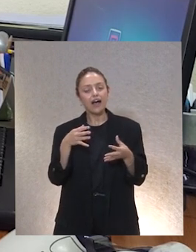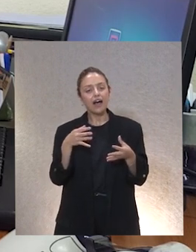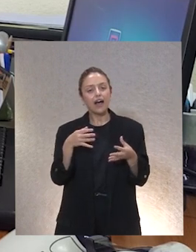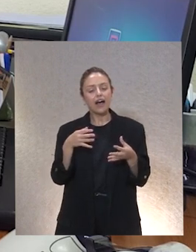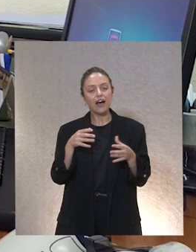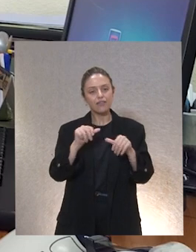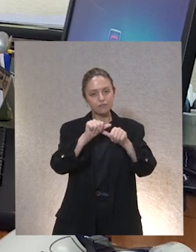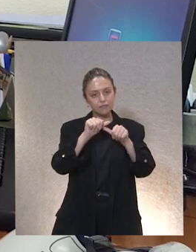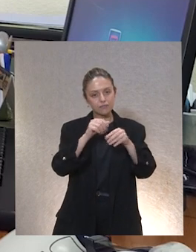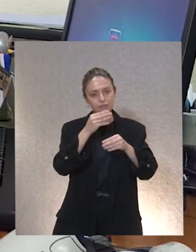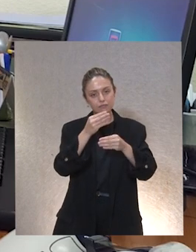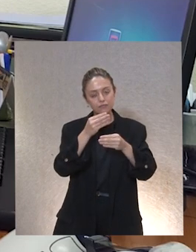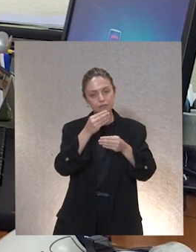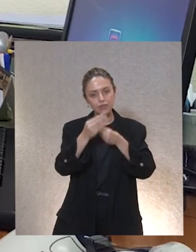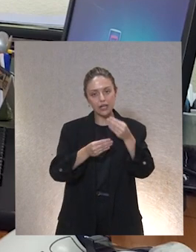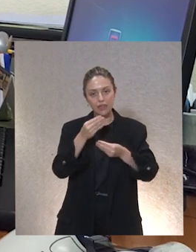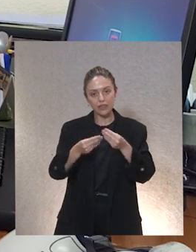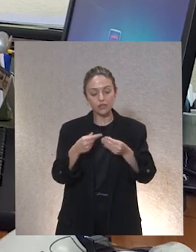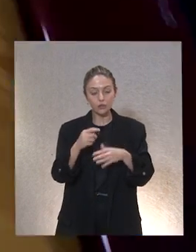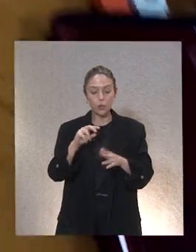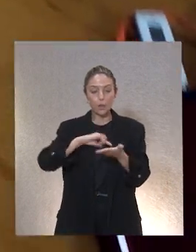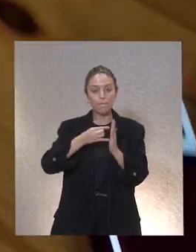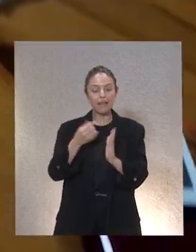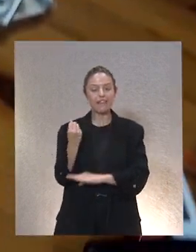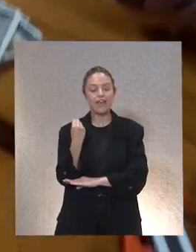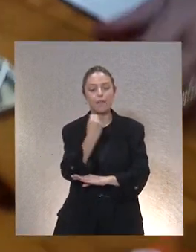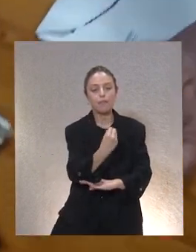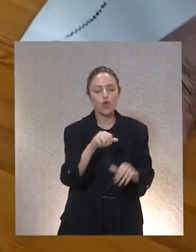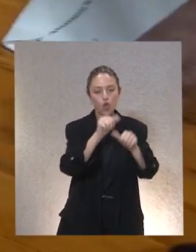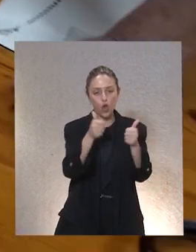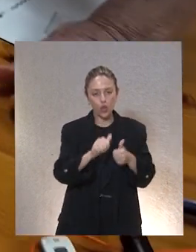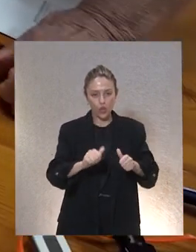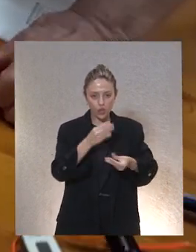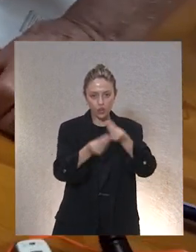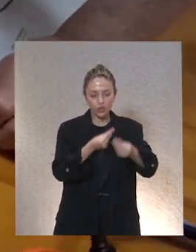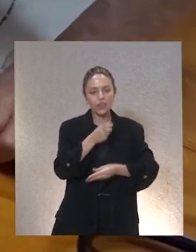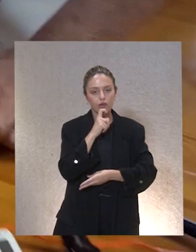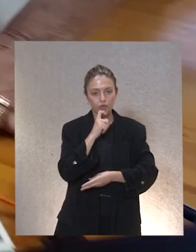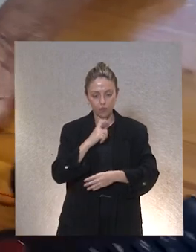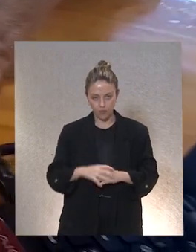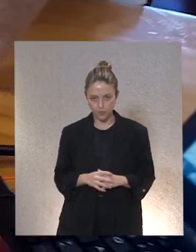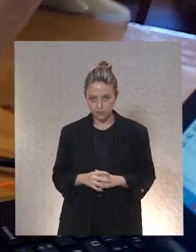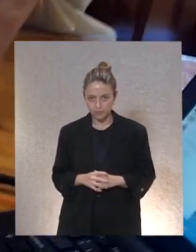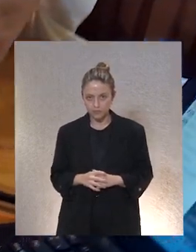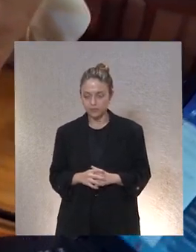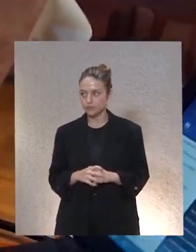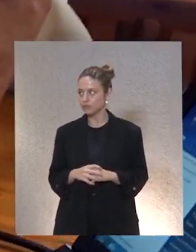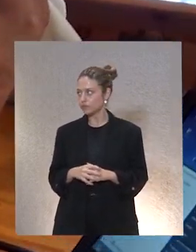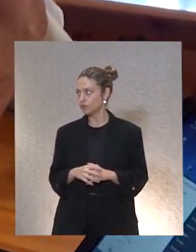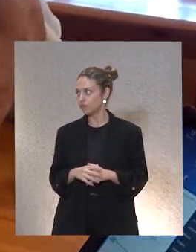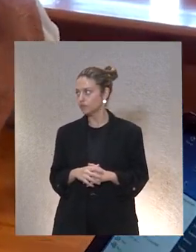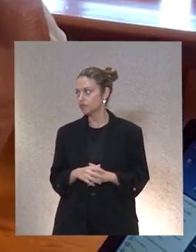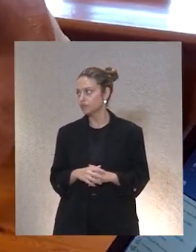va a ser desde todo esto su plan de apoyo. Entonces necesitabas ayuda para tener la chiquita